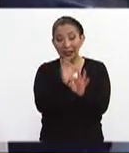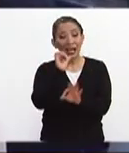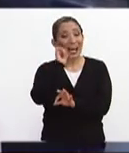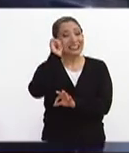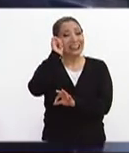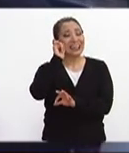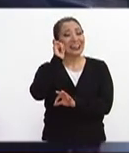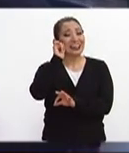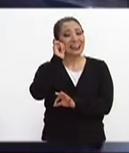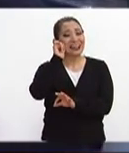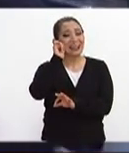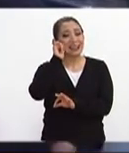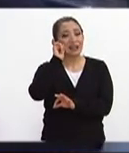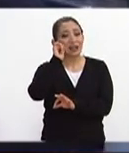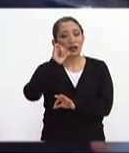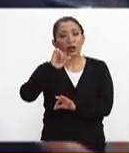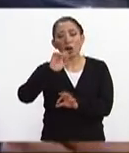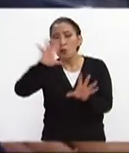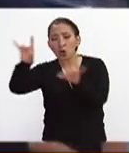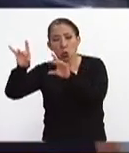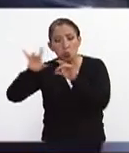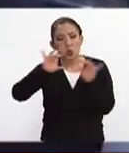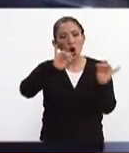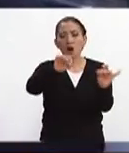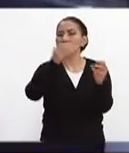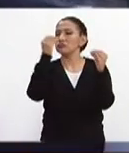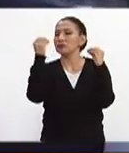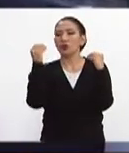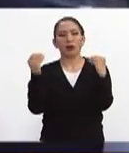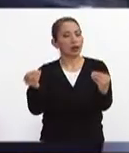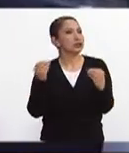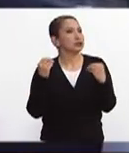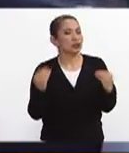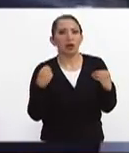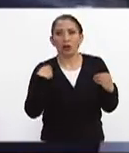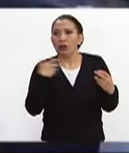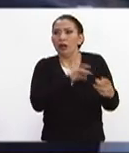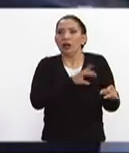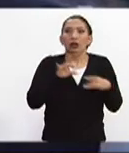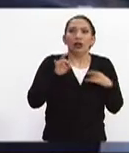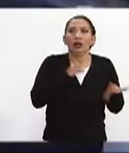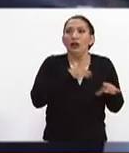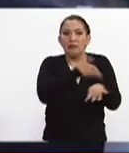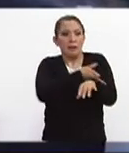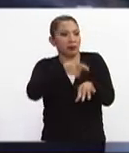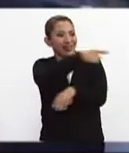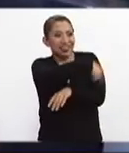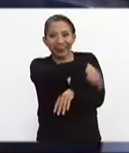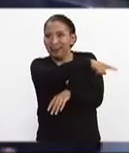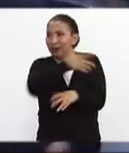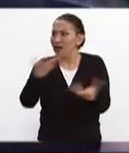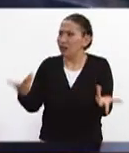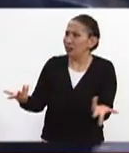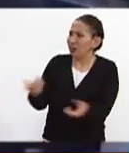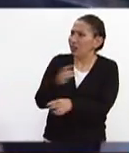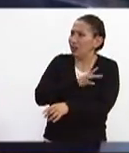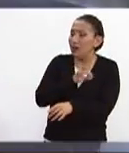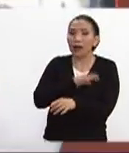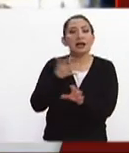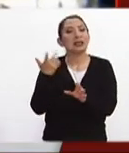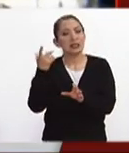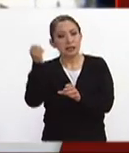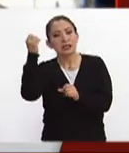ayer se hablaba hubo rumores también hubo mucho mucho pánico por parte de los familiares pero también hubo